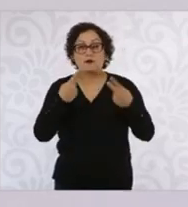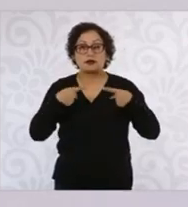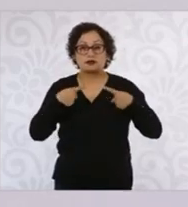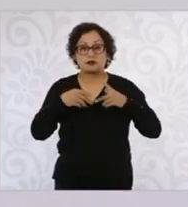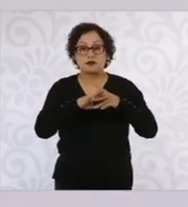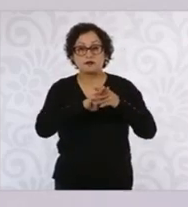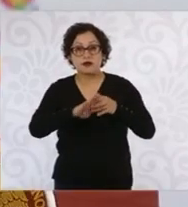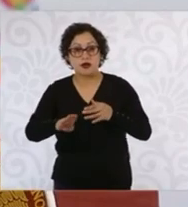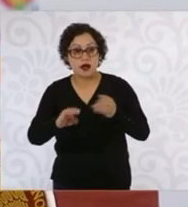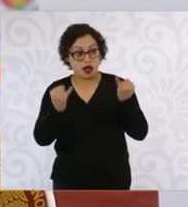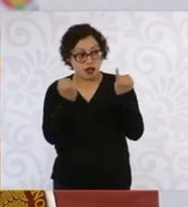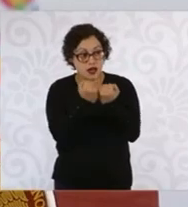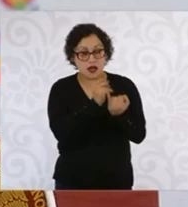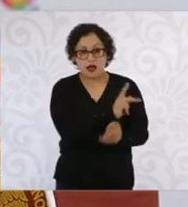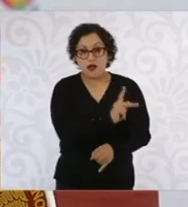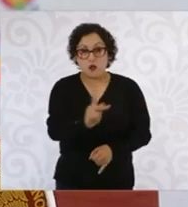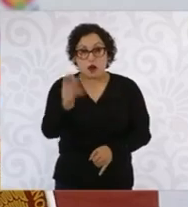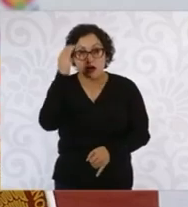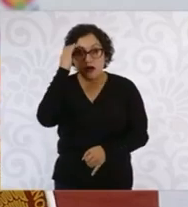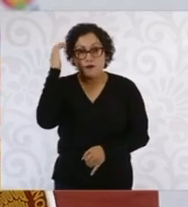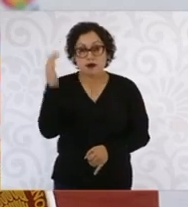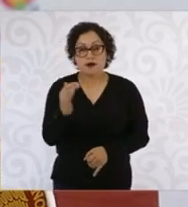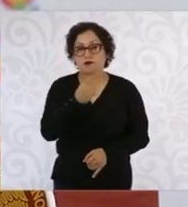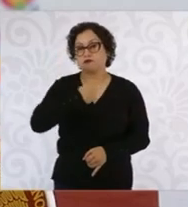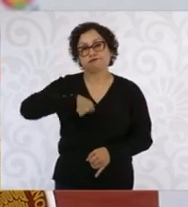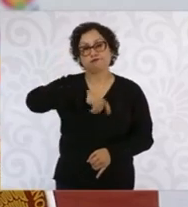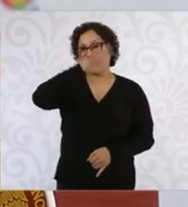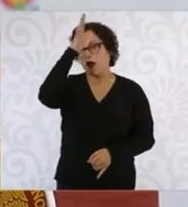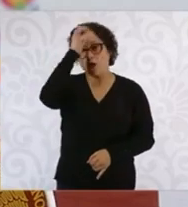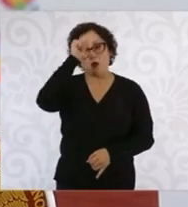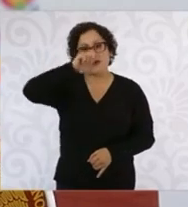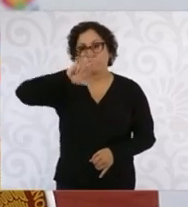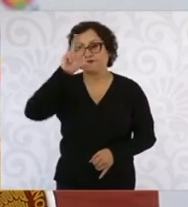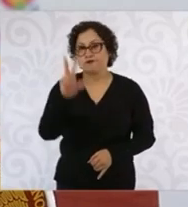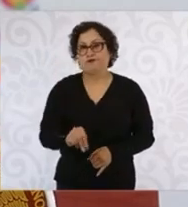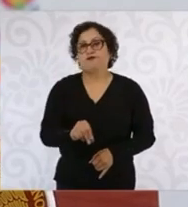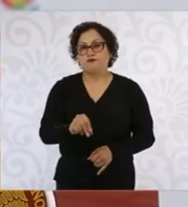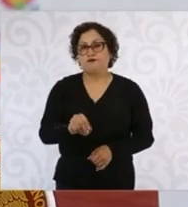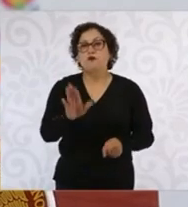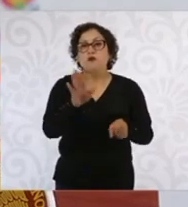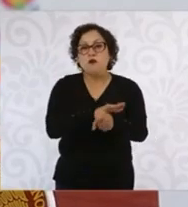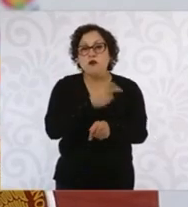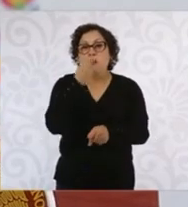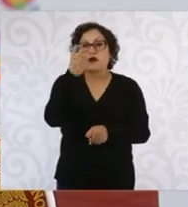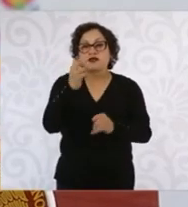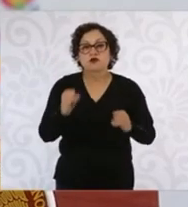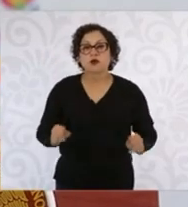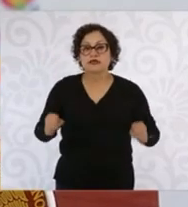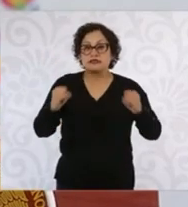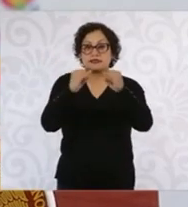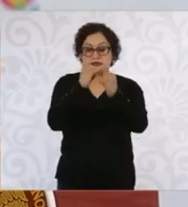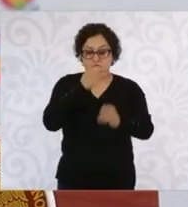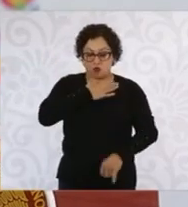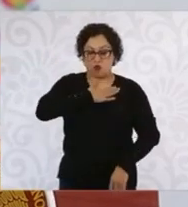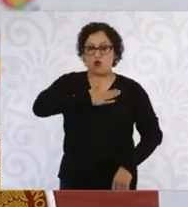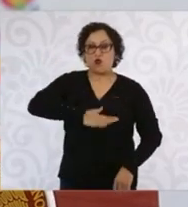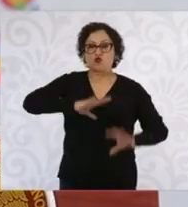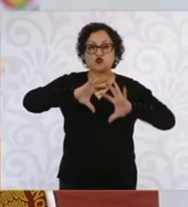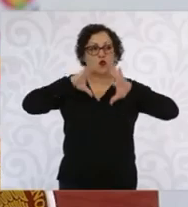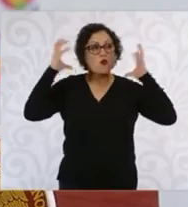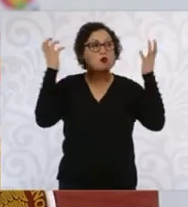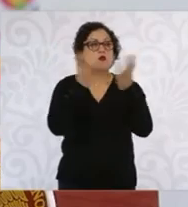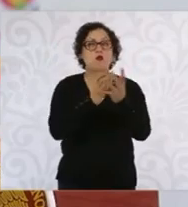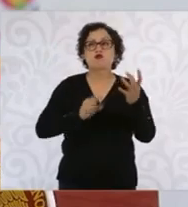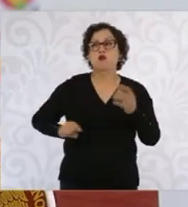Para eso existen las instituciones de justicia en cualquier lugar del mundo. Y por eso ayer hice un